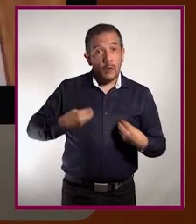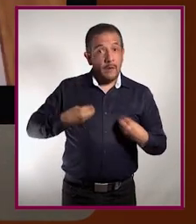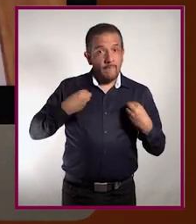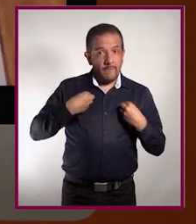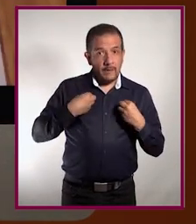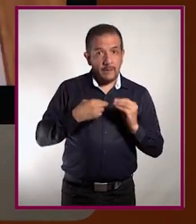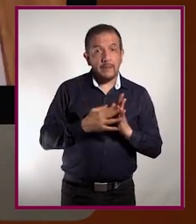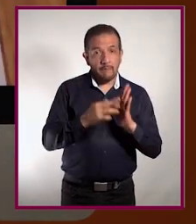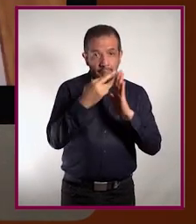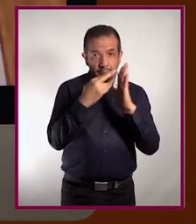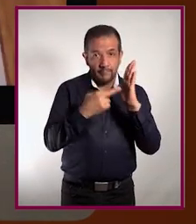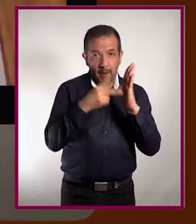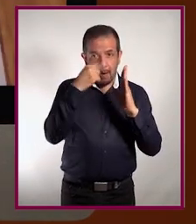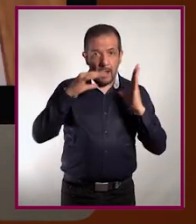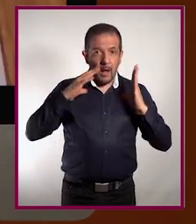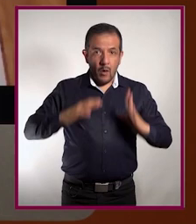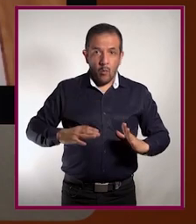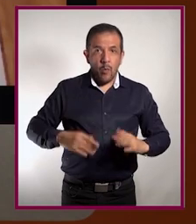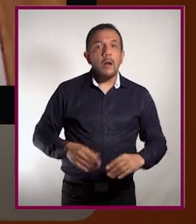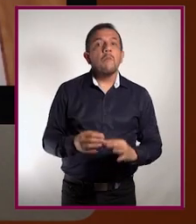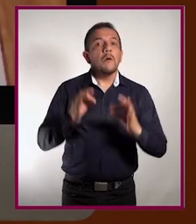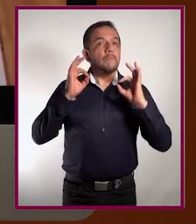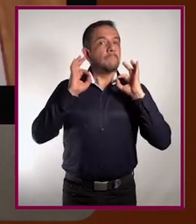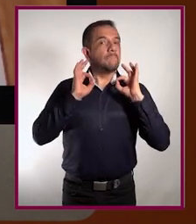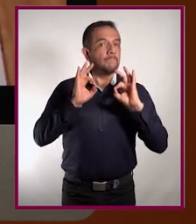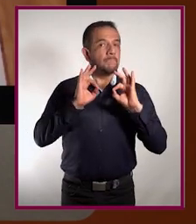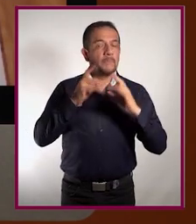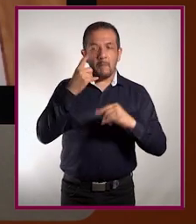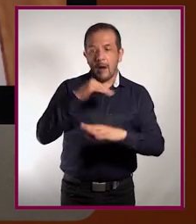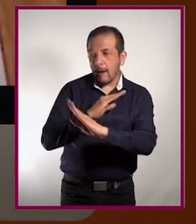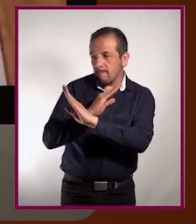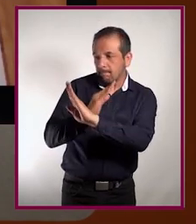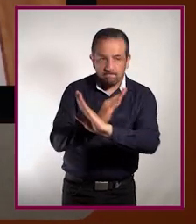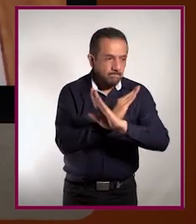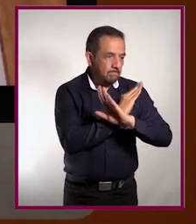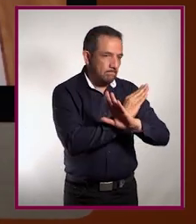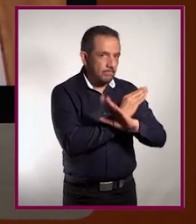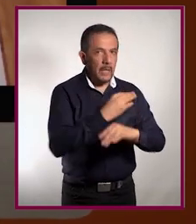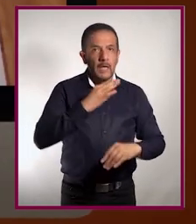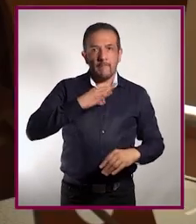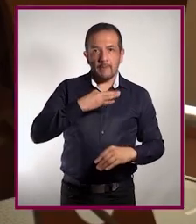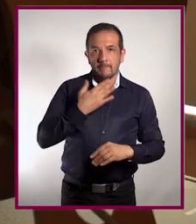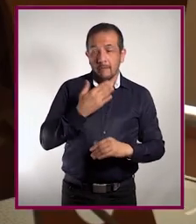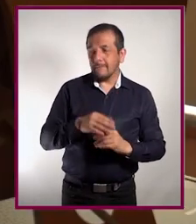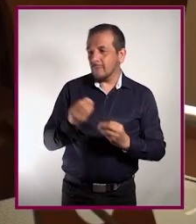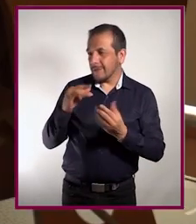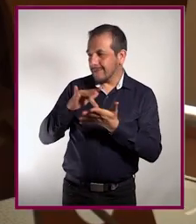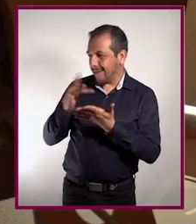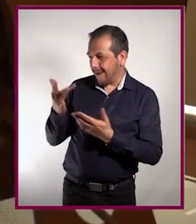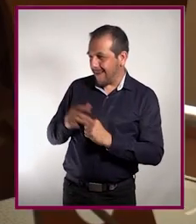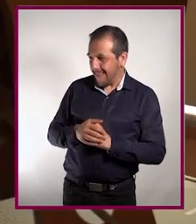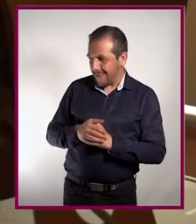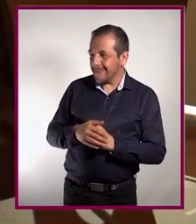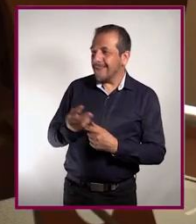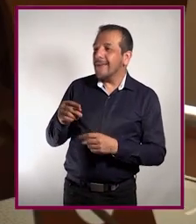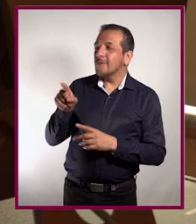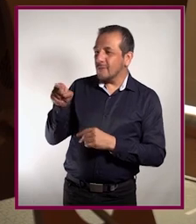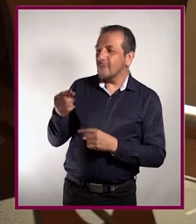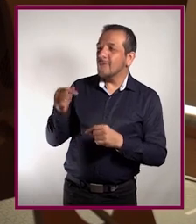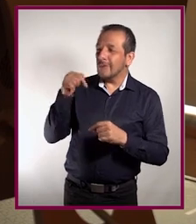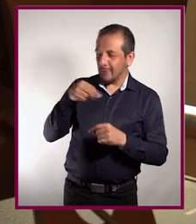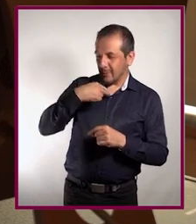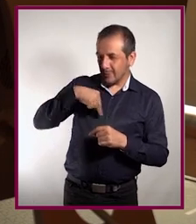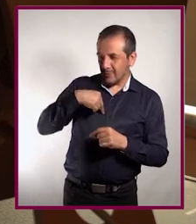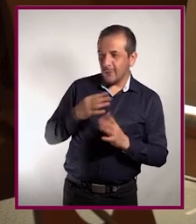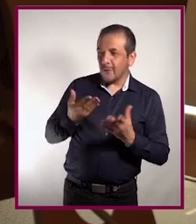vida que nos van a ayudar a que nuestro cuerpo esté en la mejor condición de responder a enfermedades infecciosas. Por nuestra parte es todo. Muchísimas gracias por